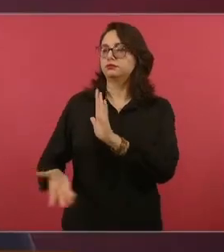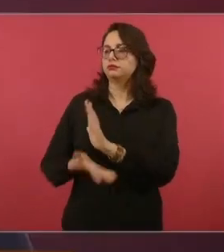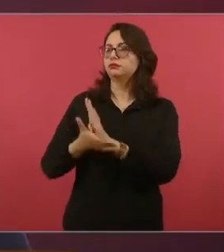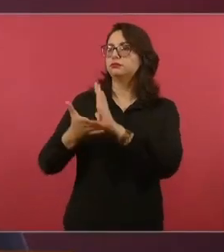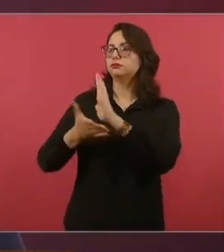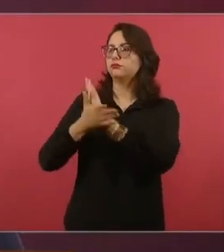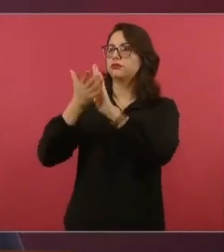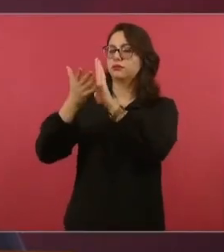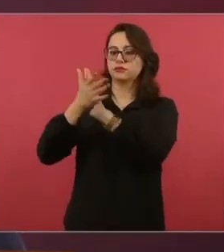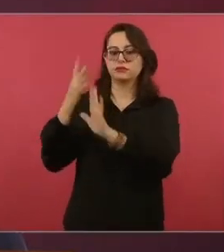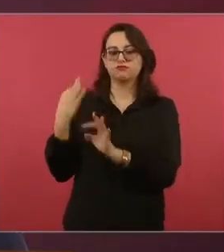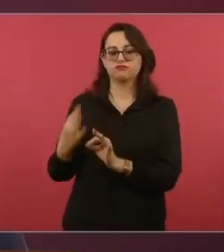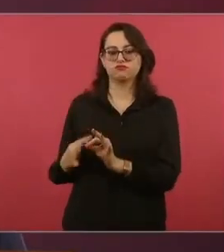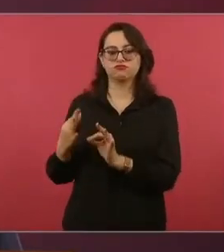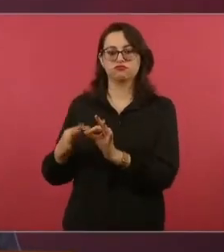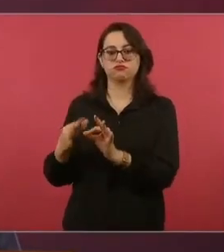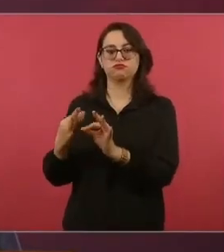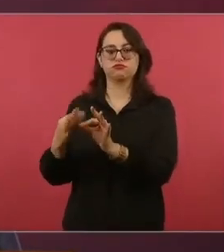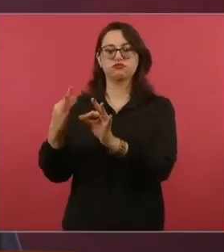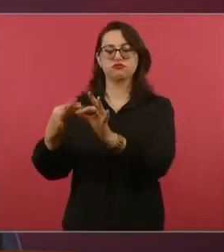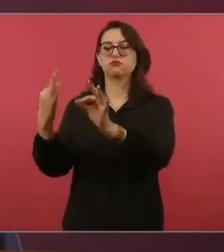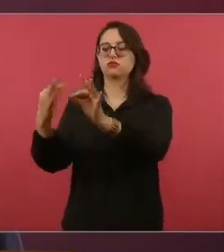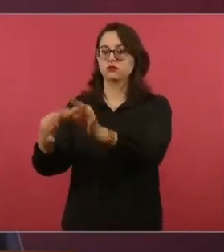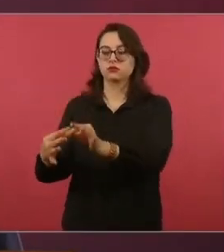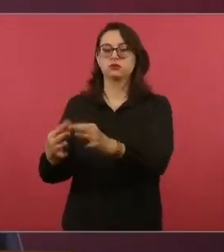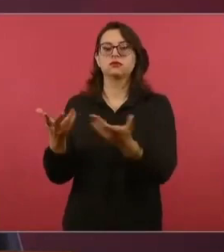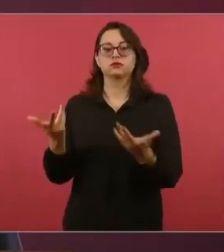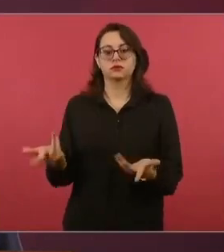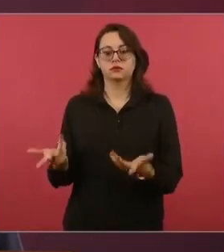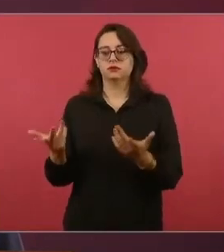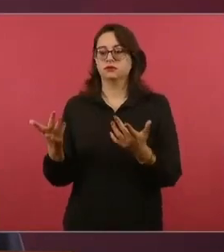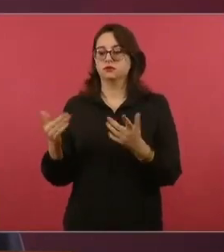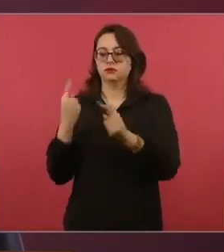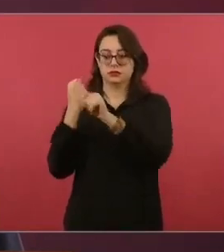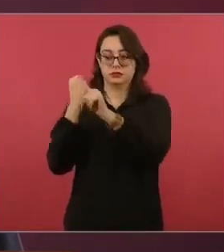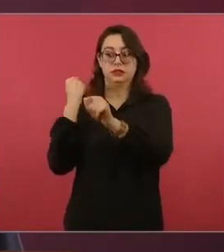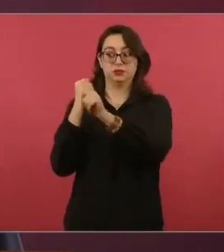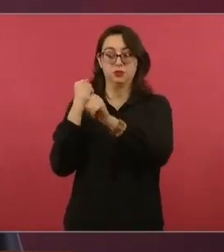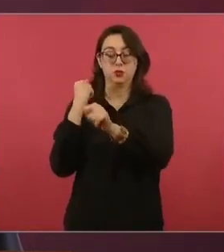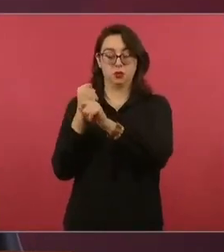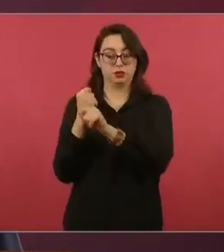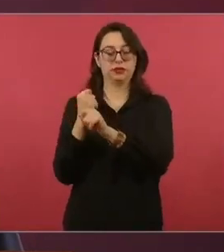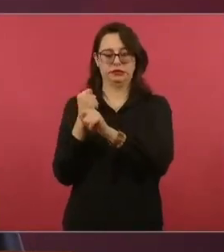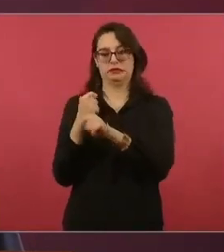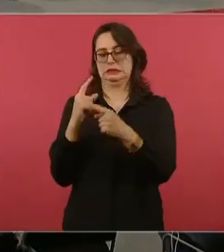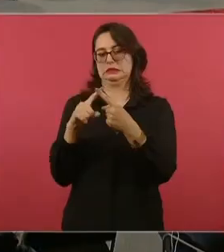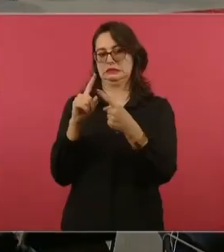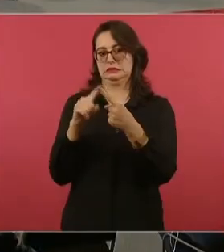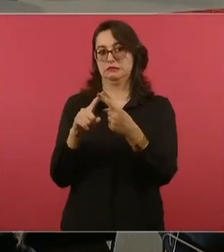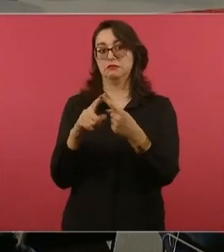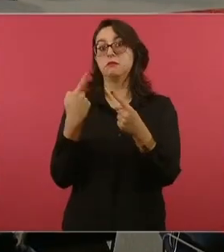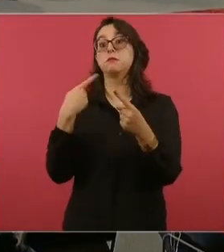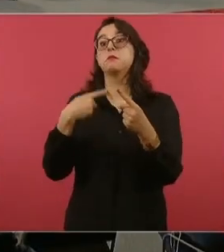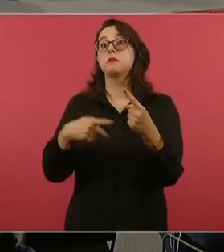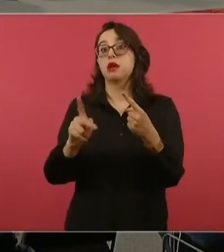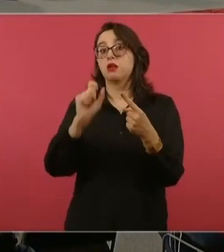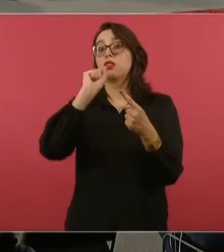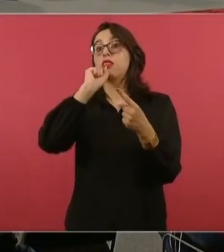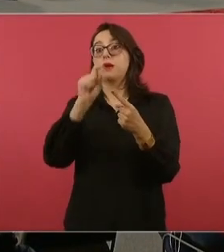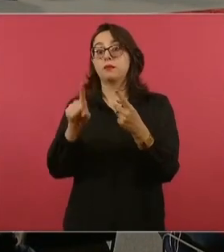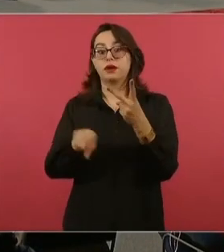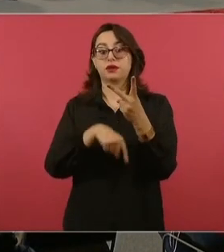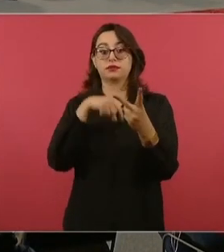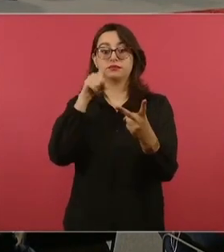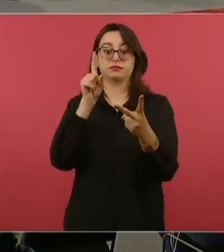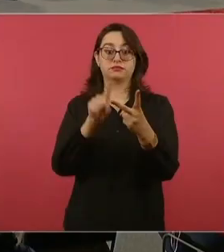también de que no solamente se logra el fortalecimiento de la conectividad del Estado de México, sino también va a impulsar